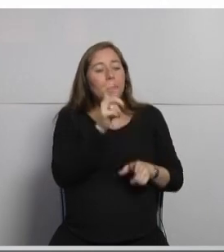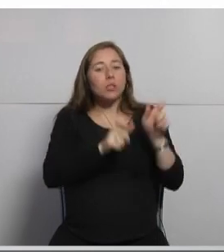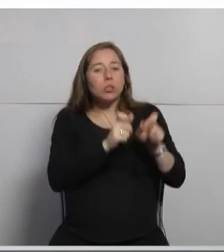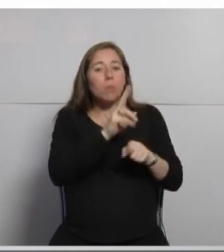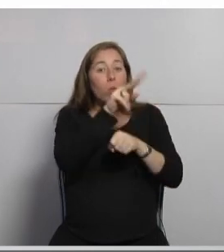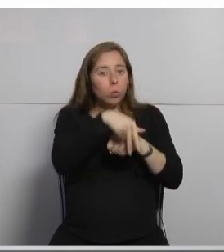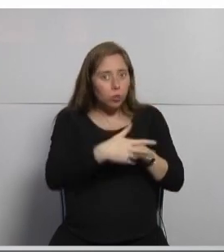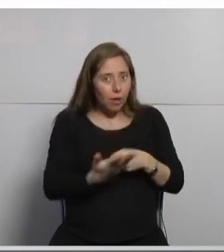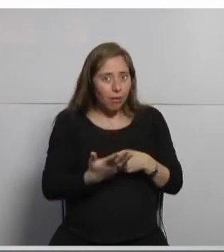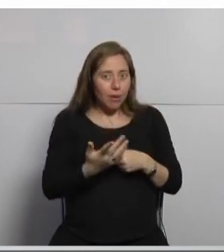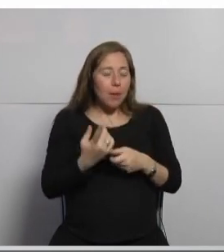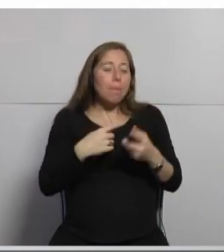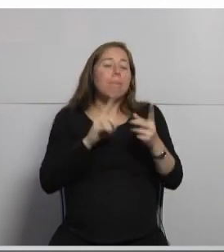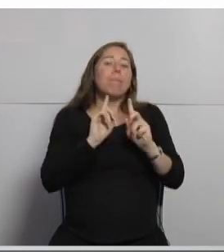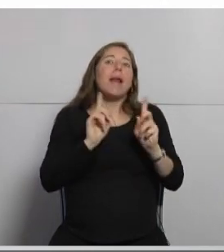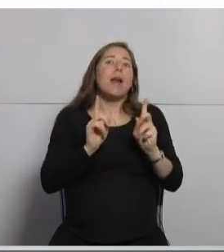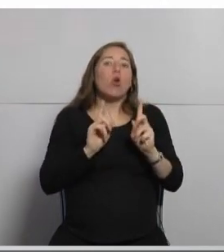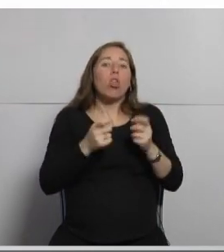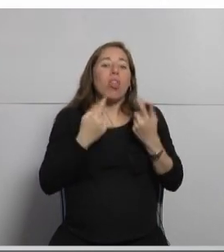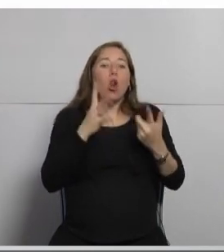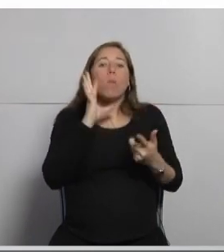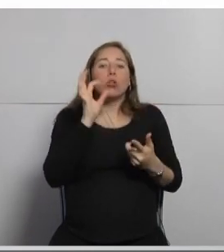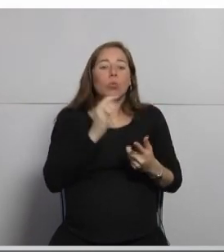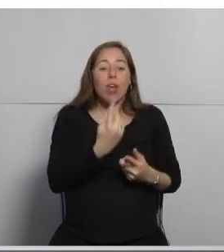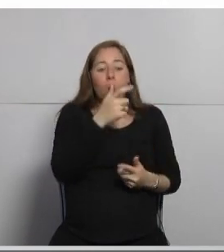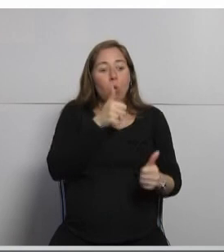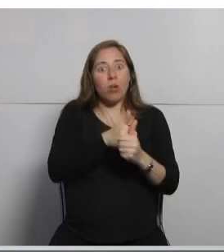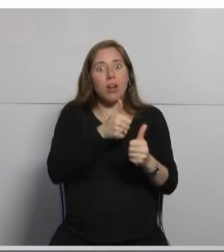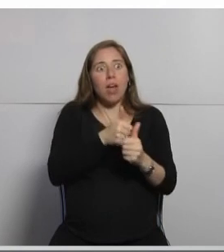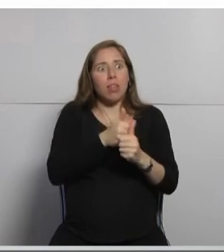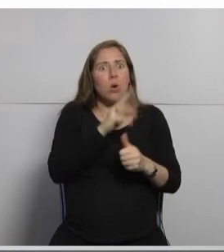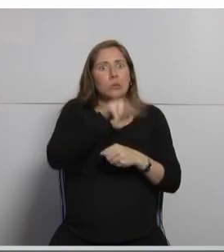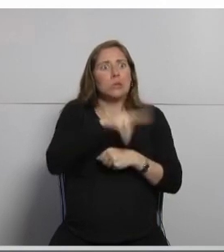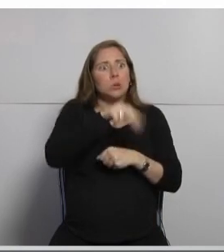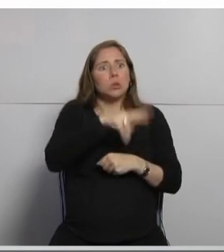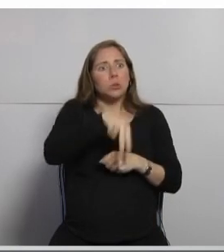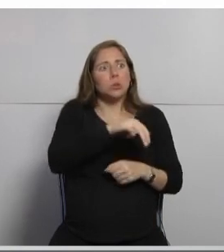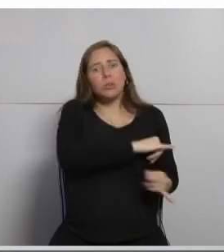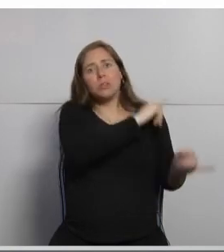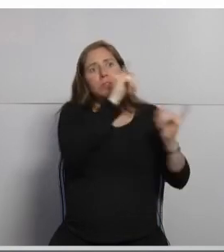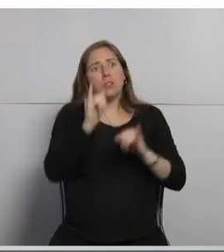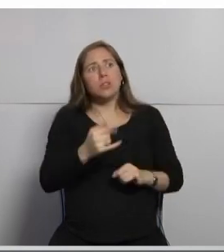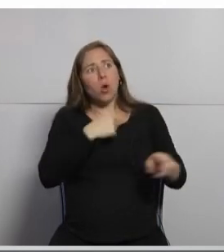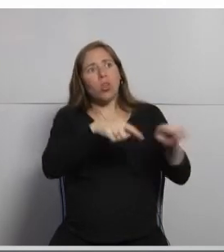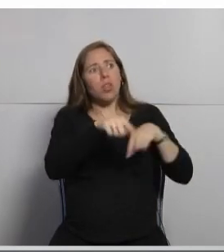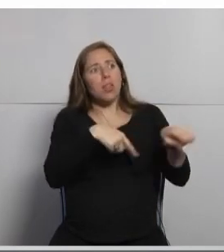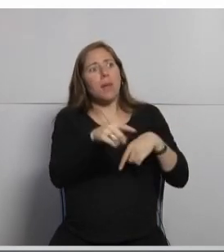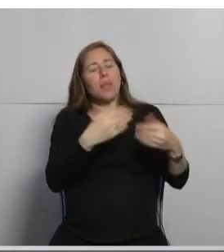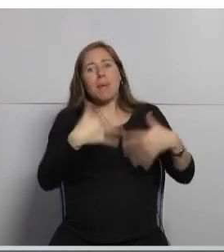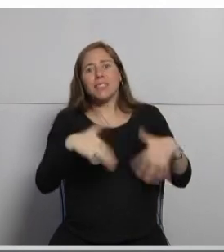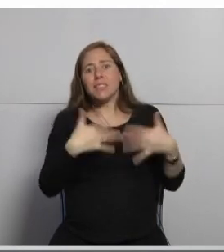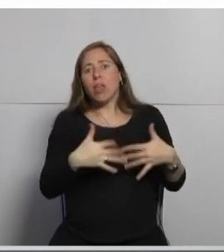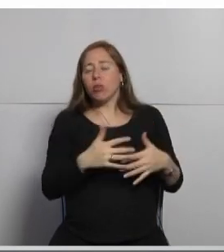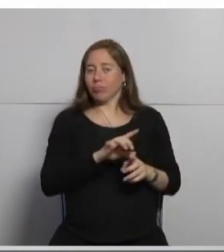y así también restringir que no un cliente solo nos mate la plataforma porque está haciendo demasiado request por segundo